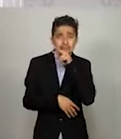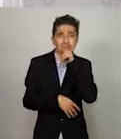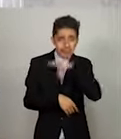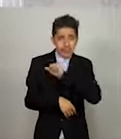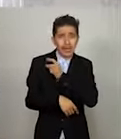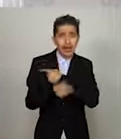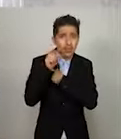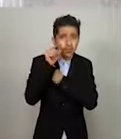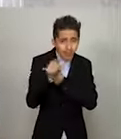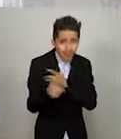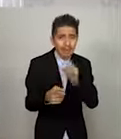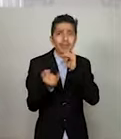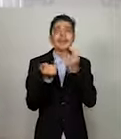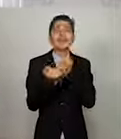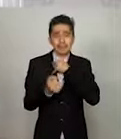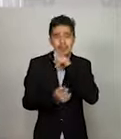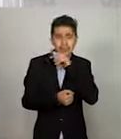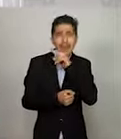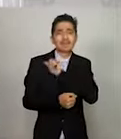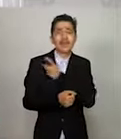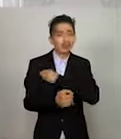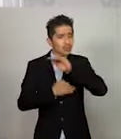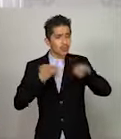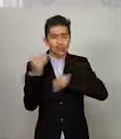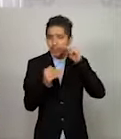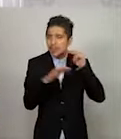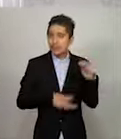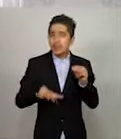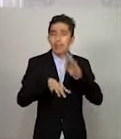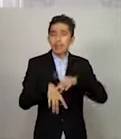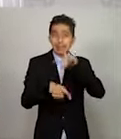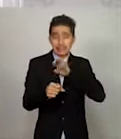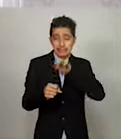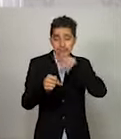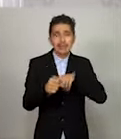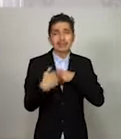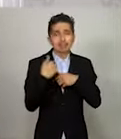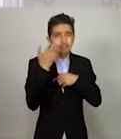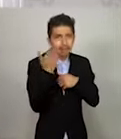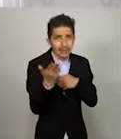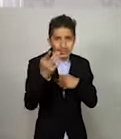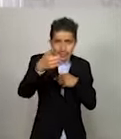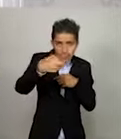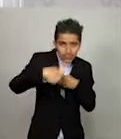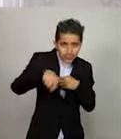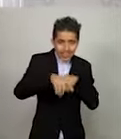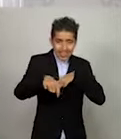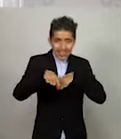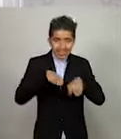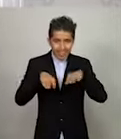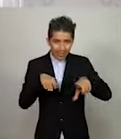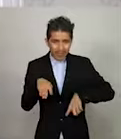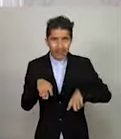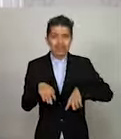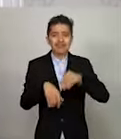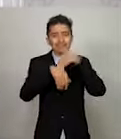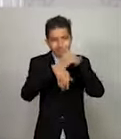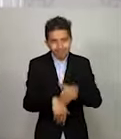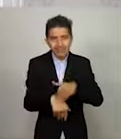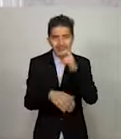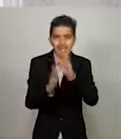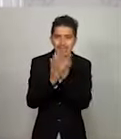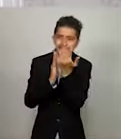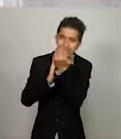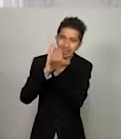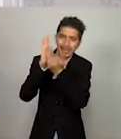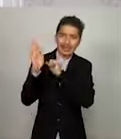su salud, como me preocupa la de todos los michoacanos, pero de manera específica pedirles a ustedes que acatemos